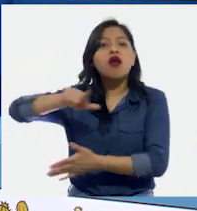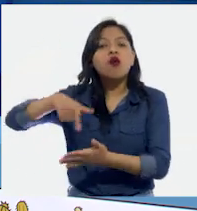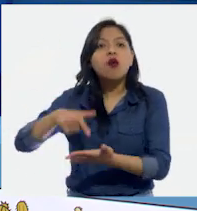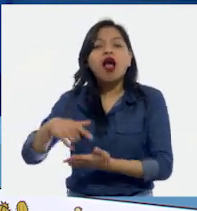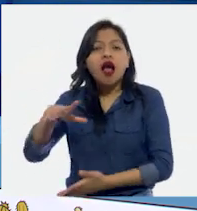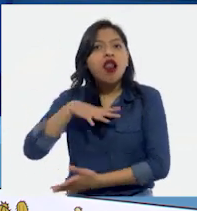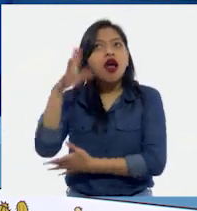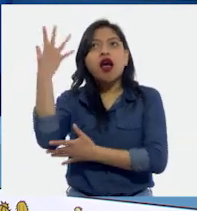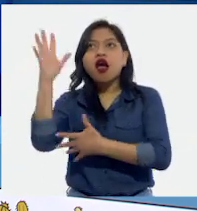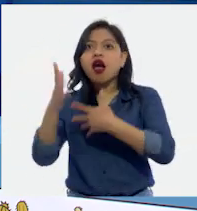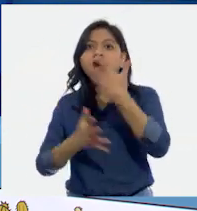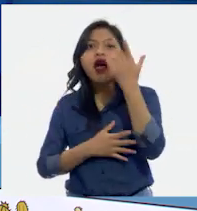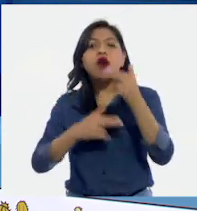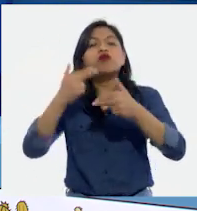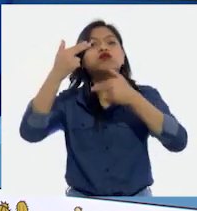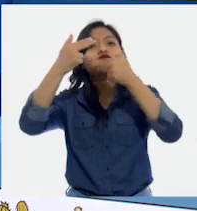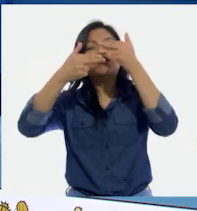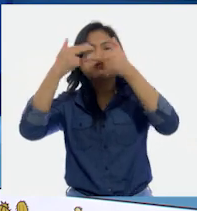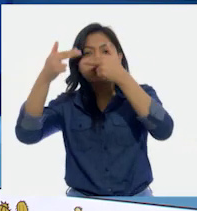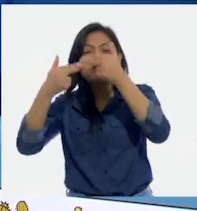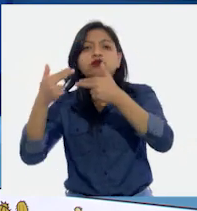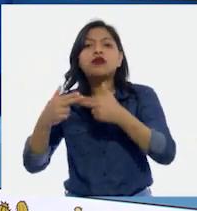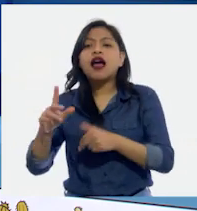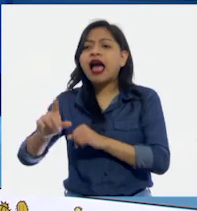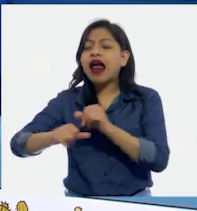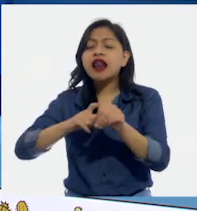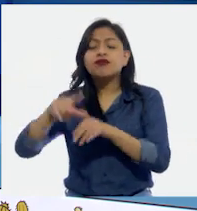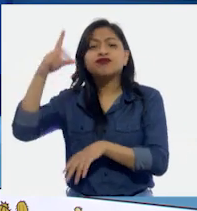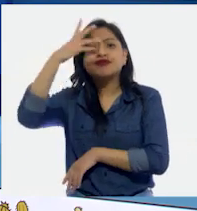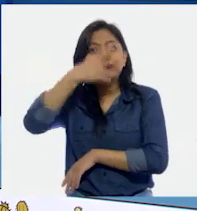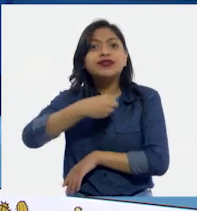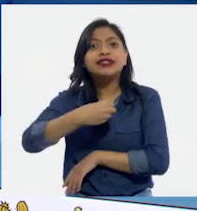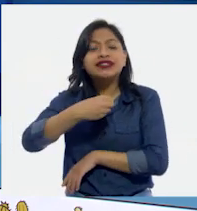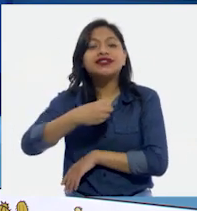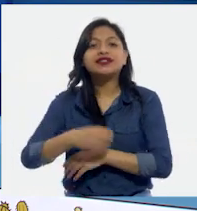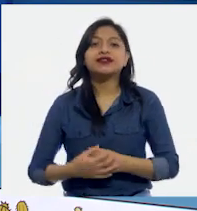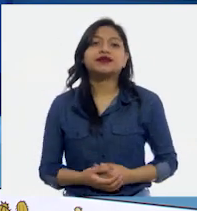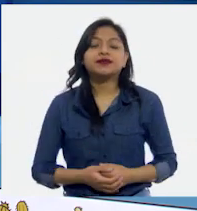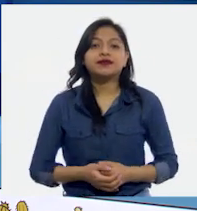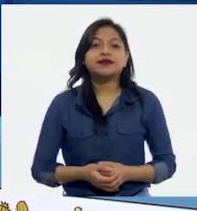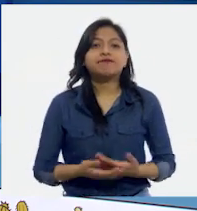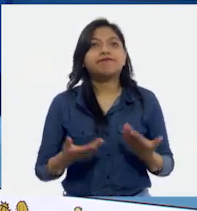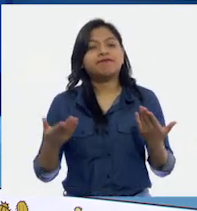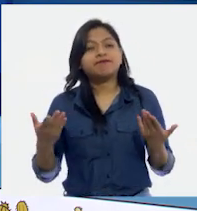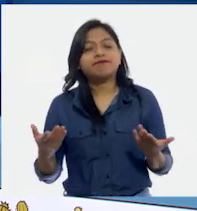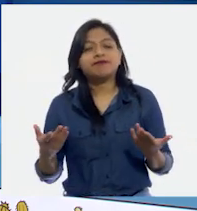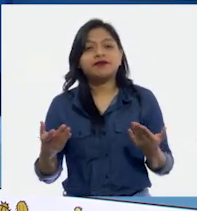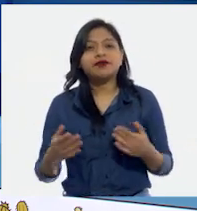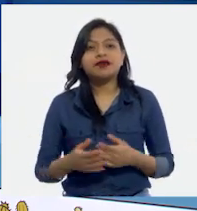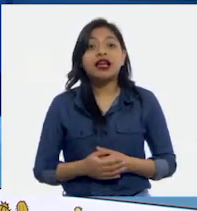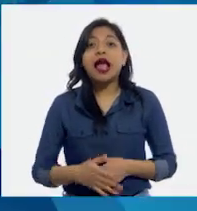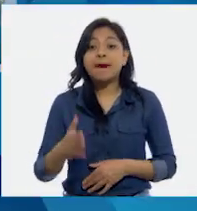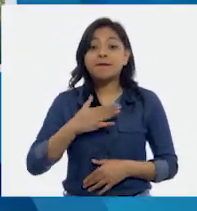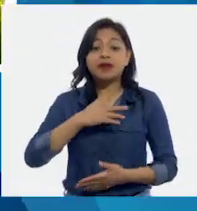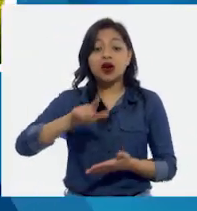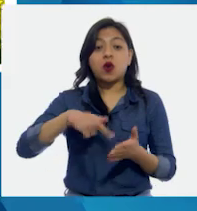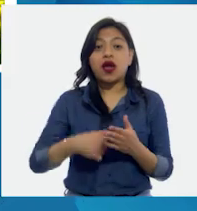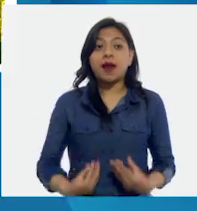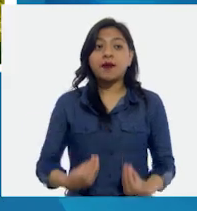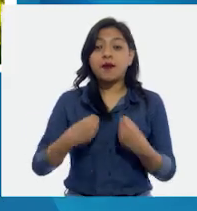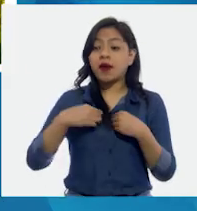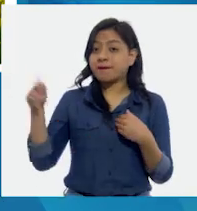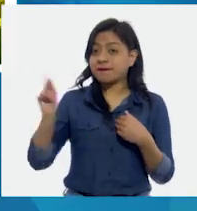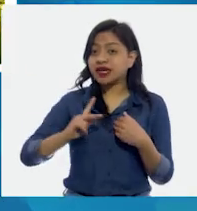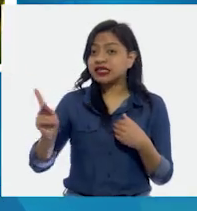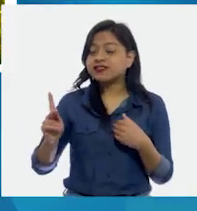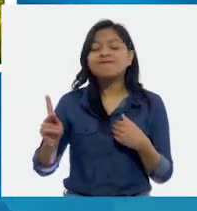árboles, nubes y animales. Es muy, muy, muy bonito. Y, bueno, no, no se parece casi en nada al lugar donde